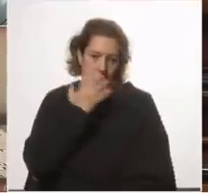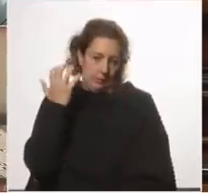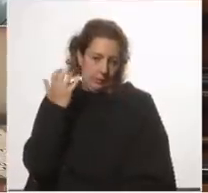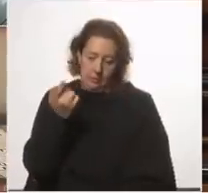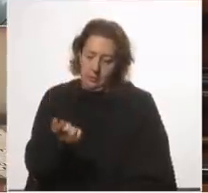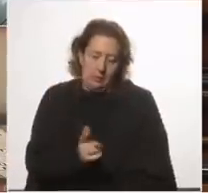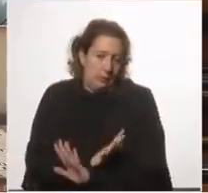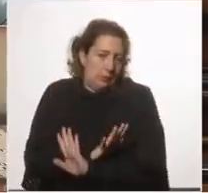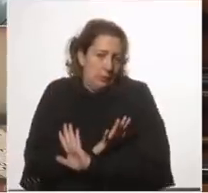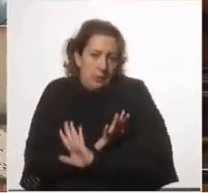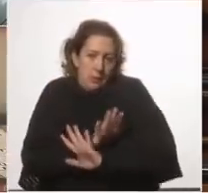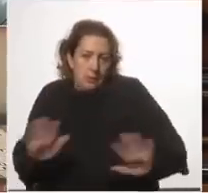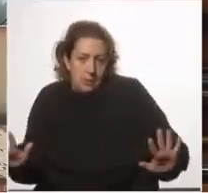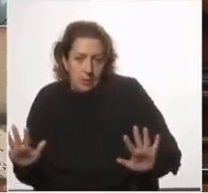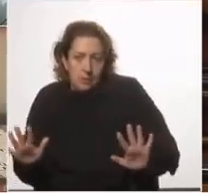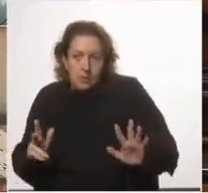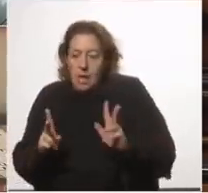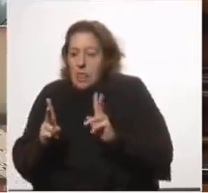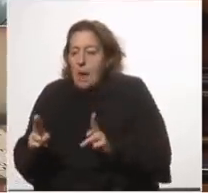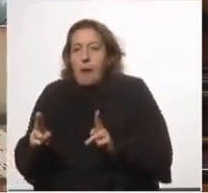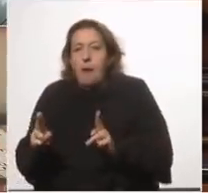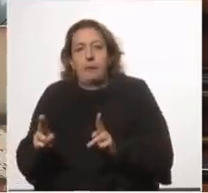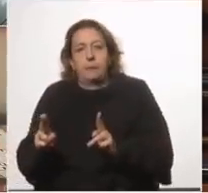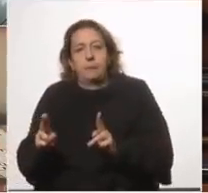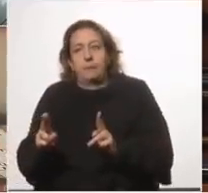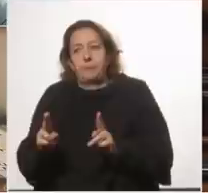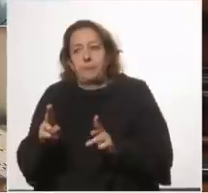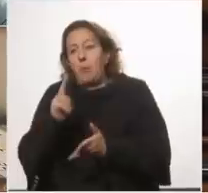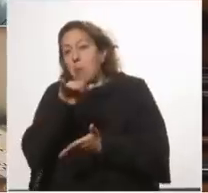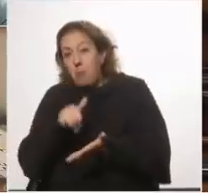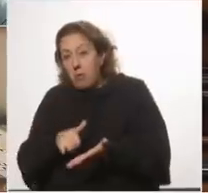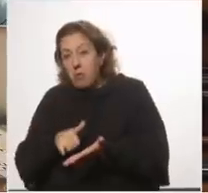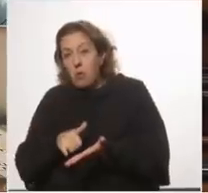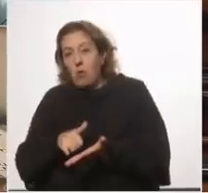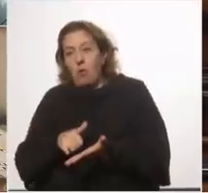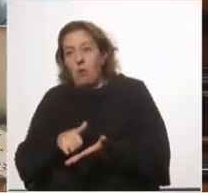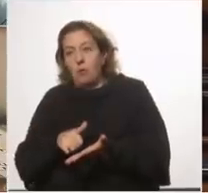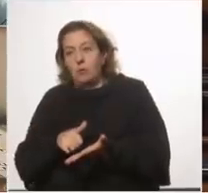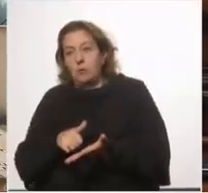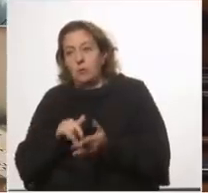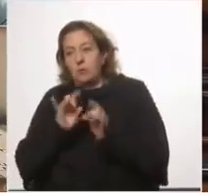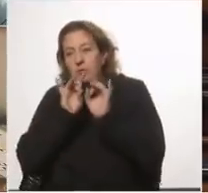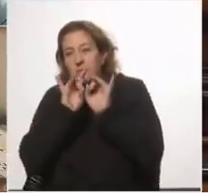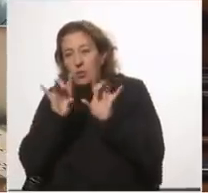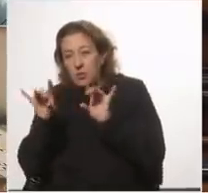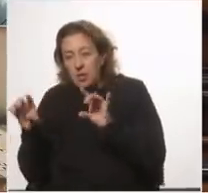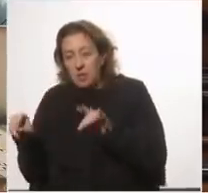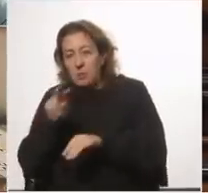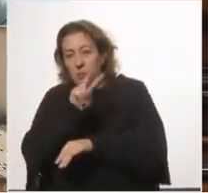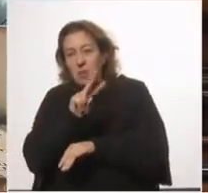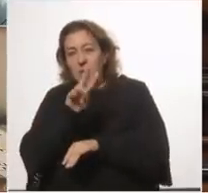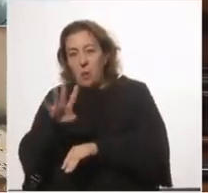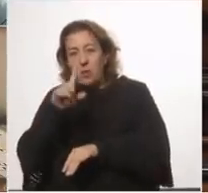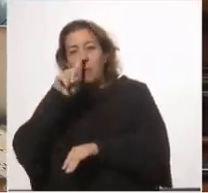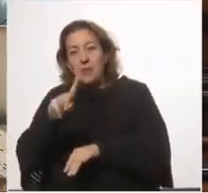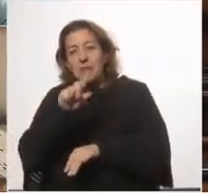catalogar de tragedia una etapa en la que, en promedio, se infectaron 24.390